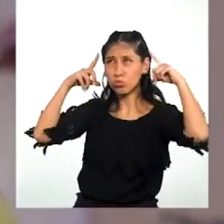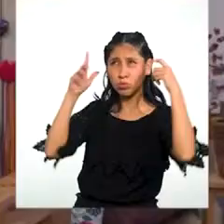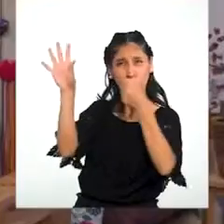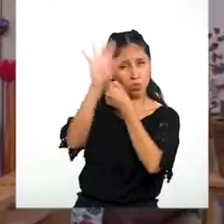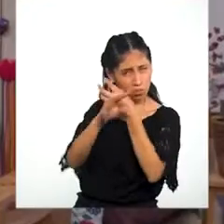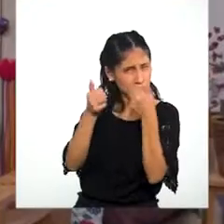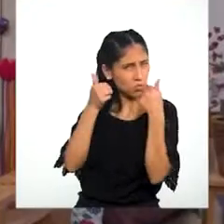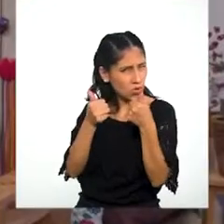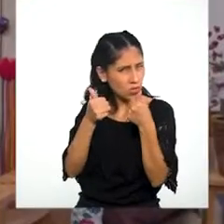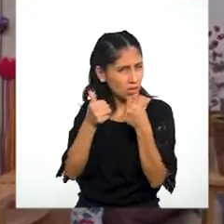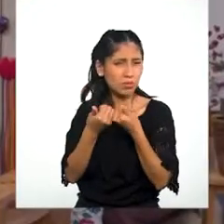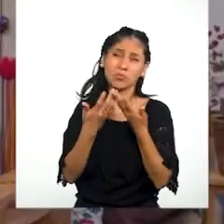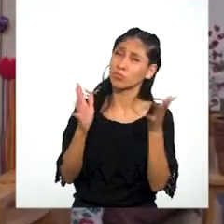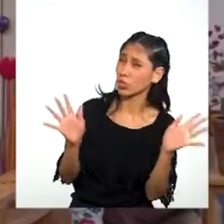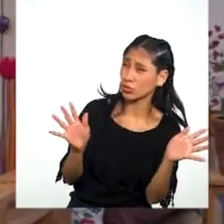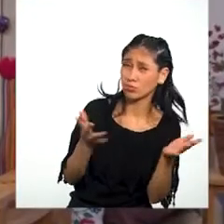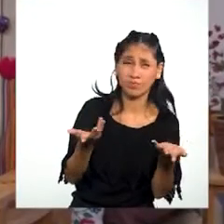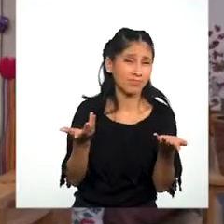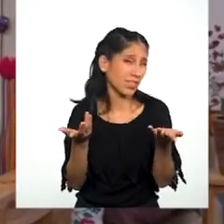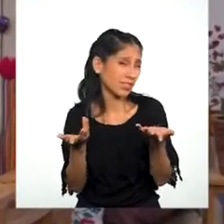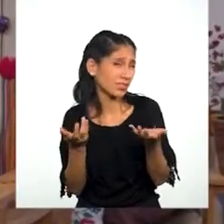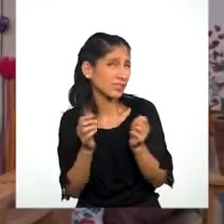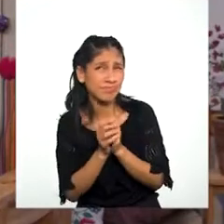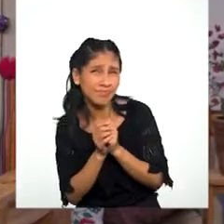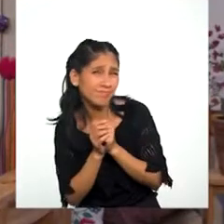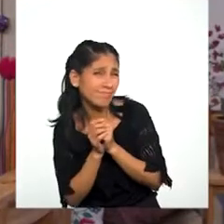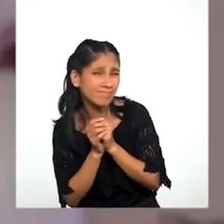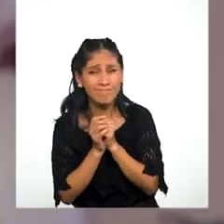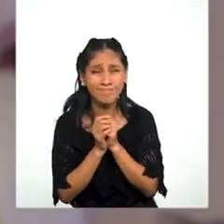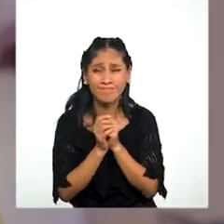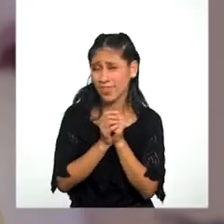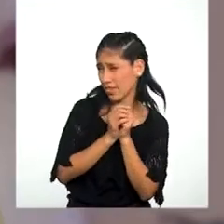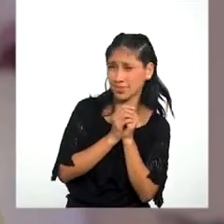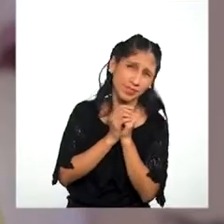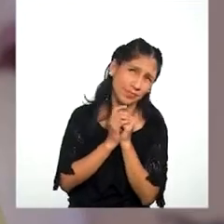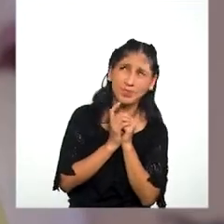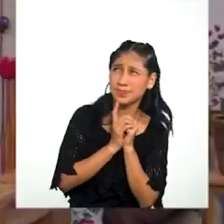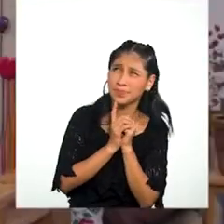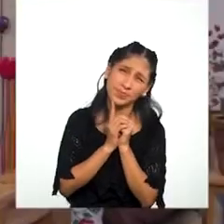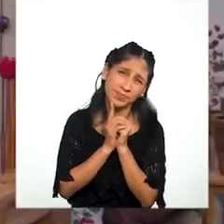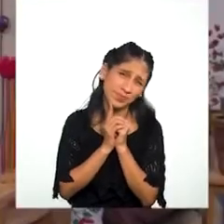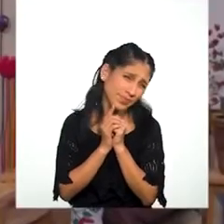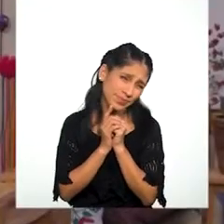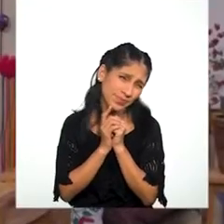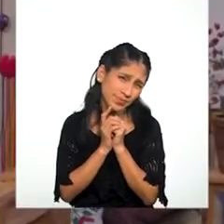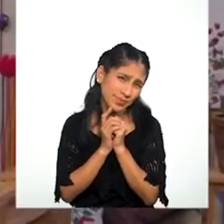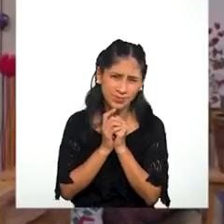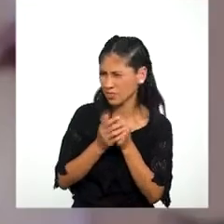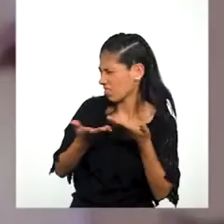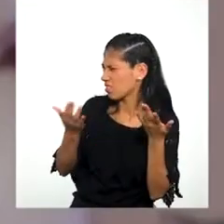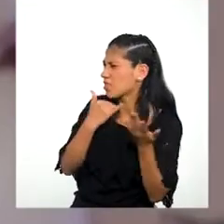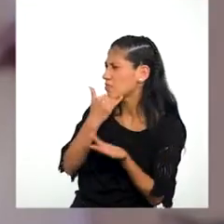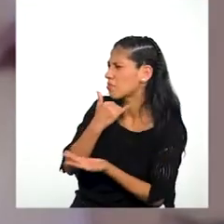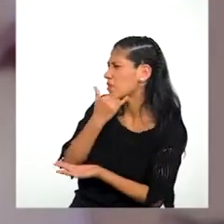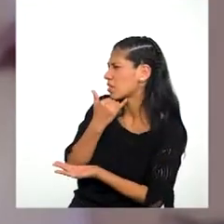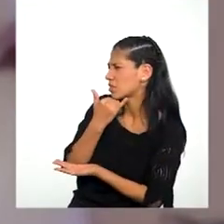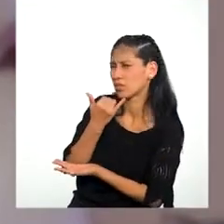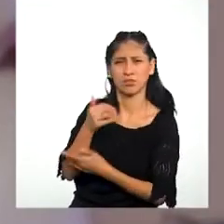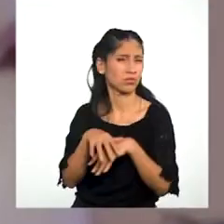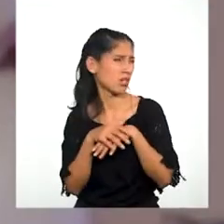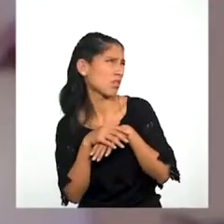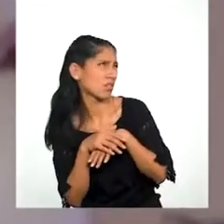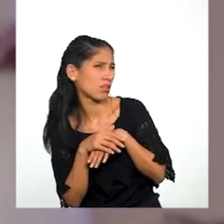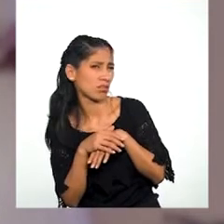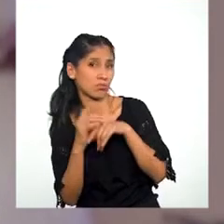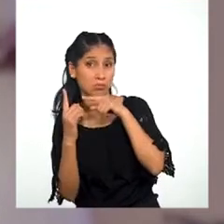Pero es que Es que que ¿Qué ocurre? ¿Qué